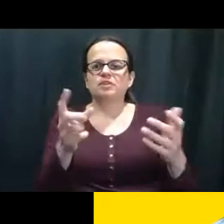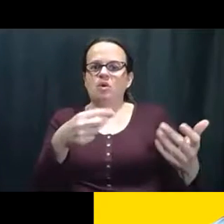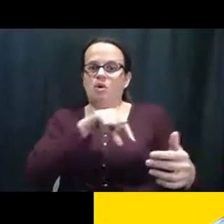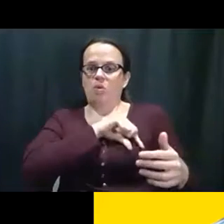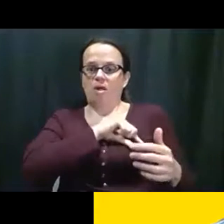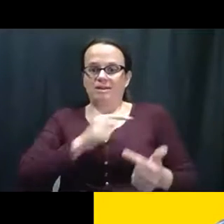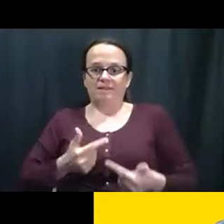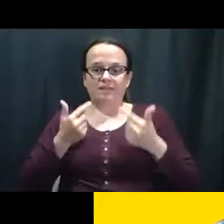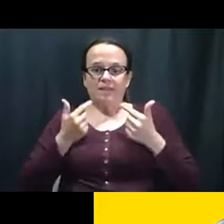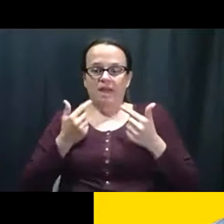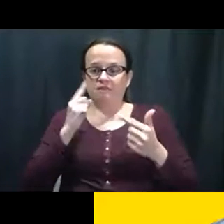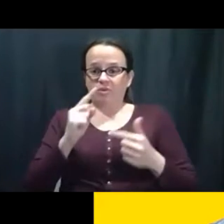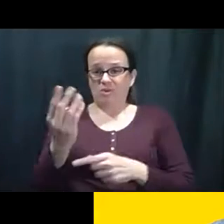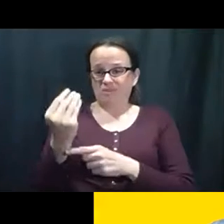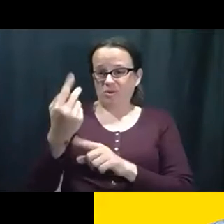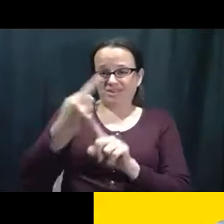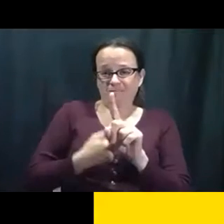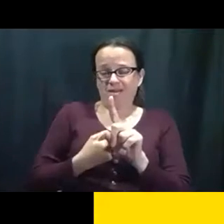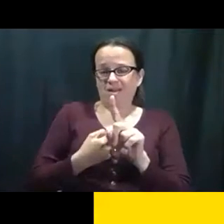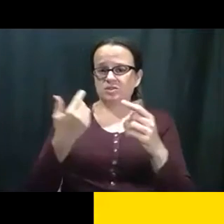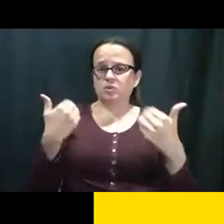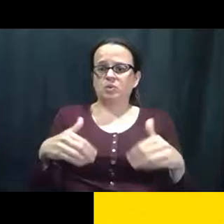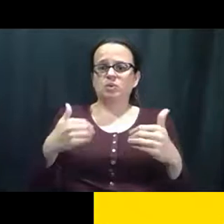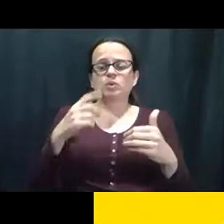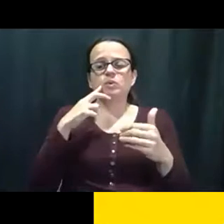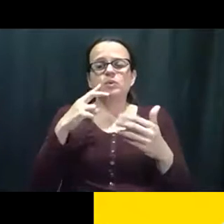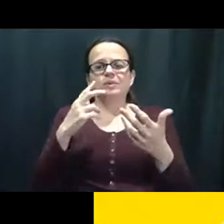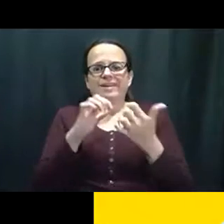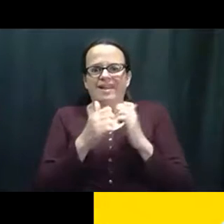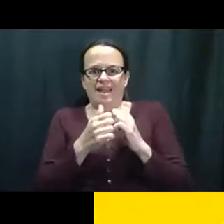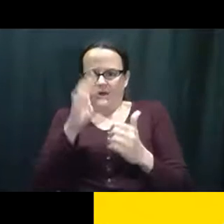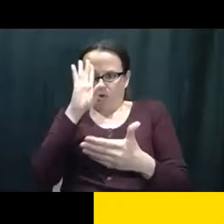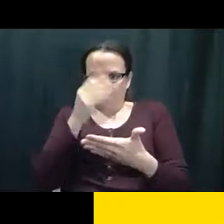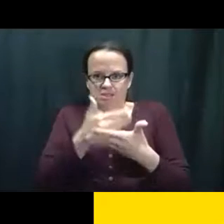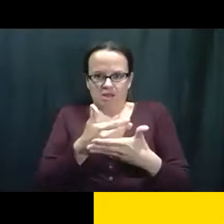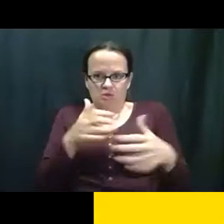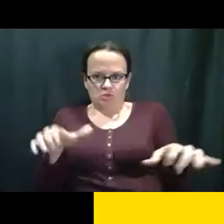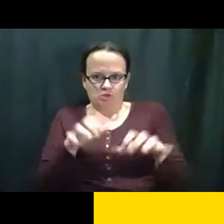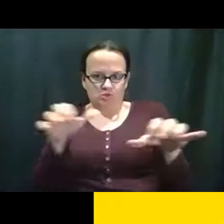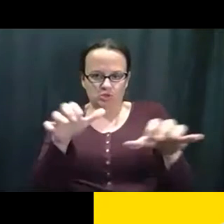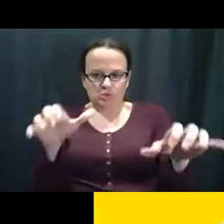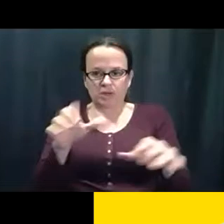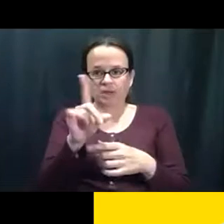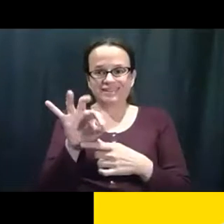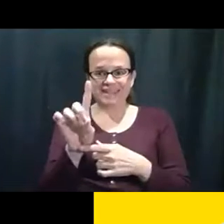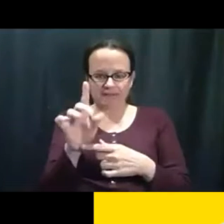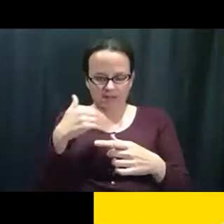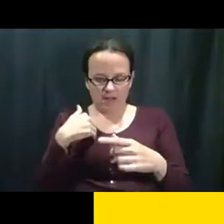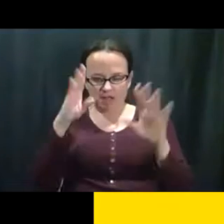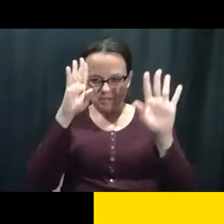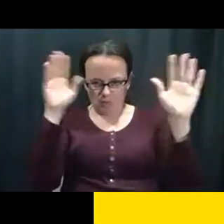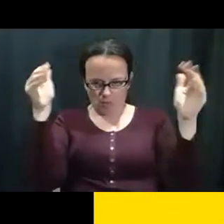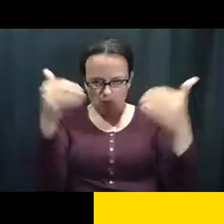esto iba a tener, entonces nuestro, nuestra calidad de vida ha sido, eh, determinado que